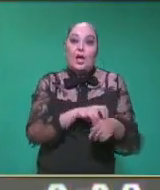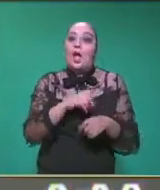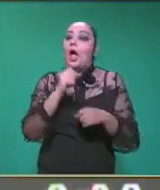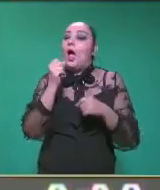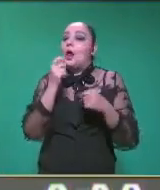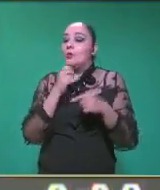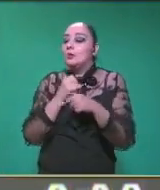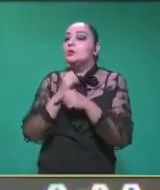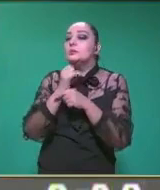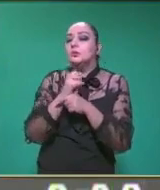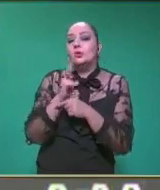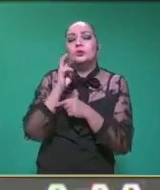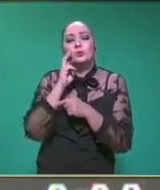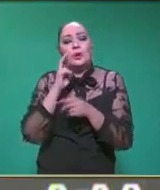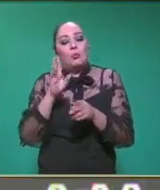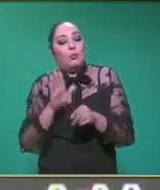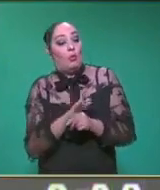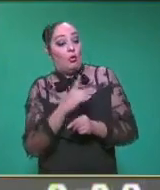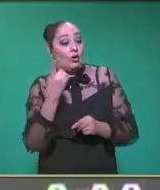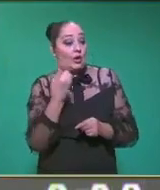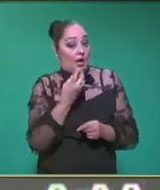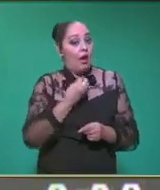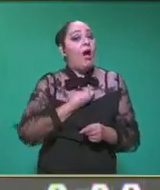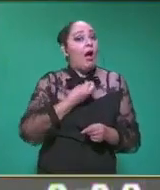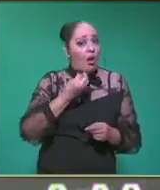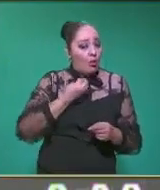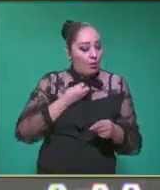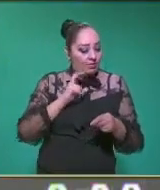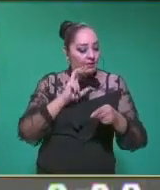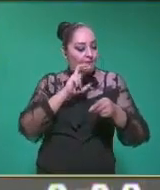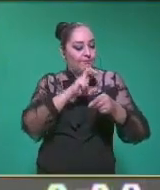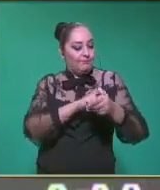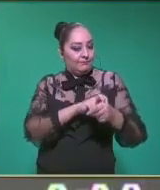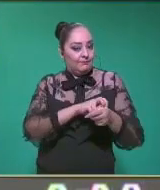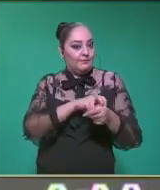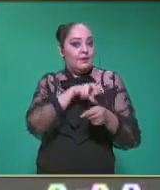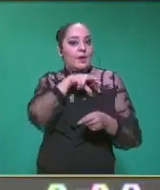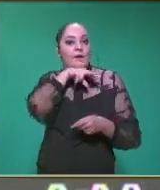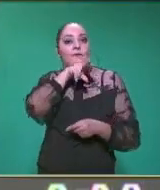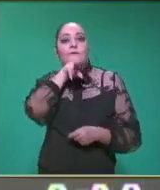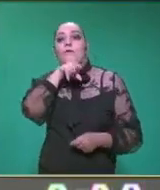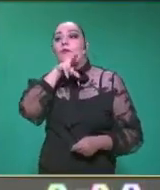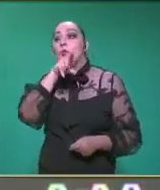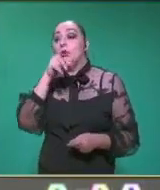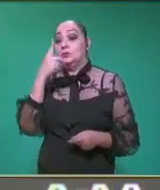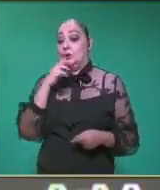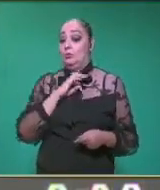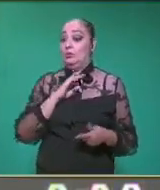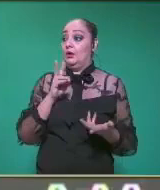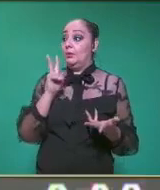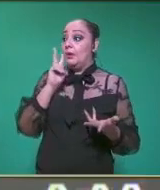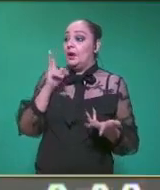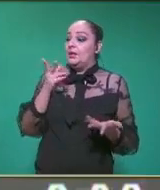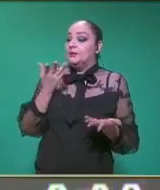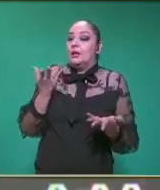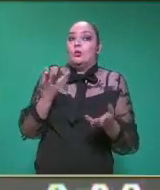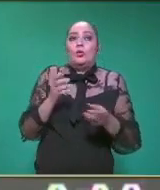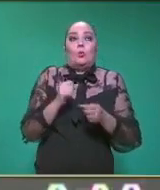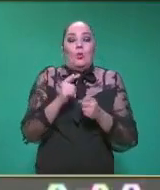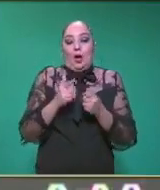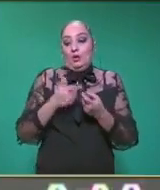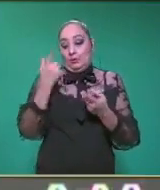enfocan en ver qué es lo que lo hace tan resistente a estas mordeduras para poder crear antivenenos o sueros para